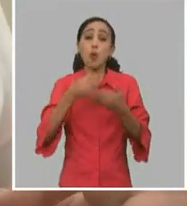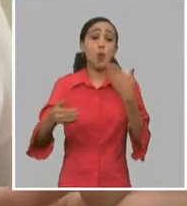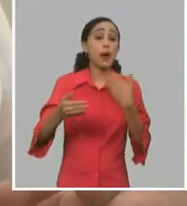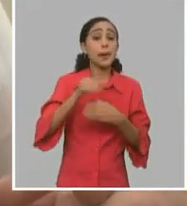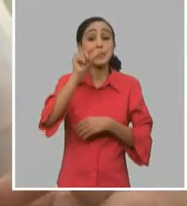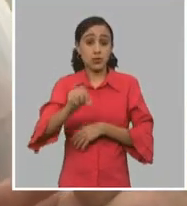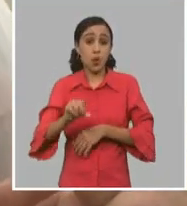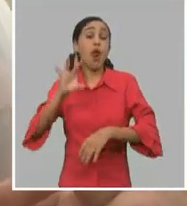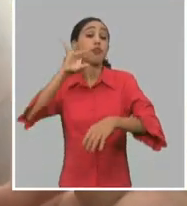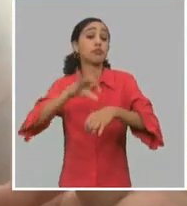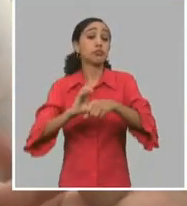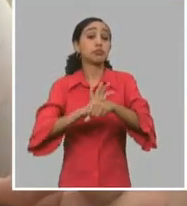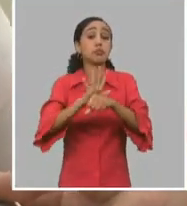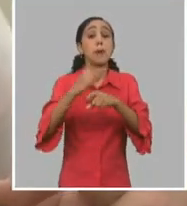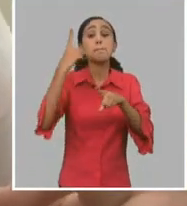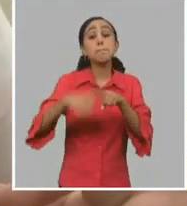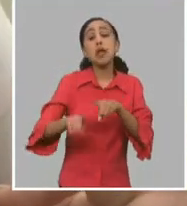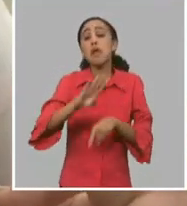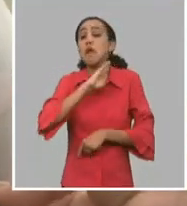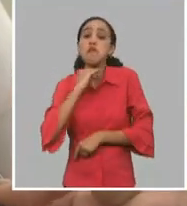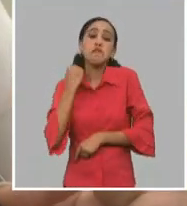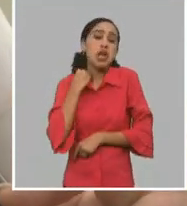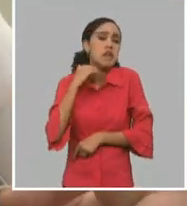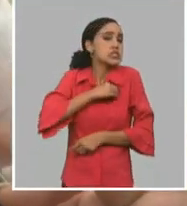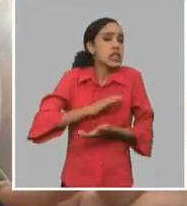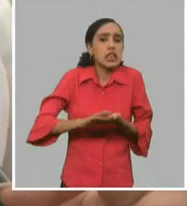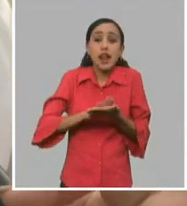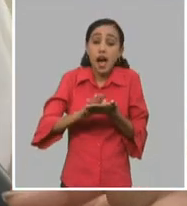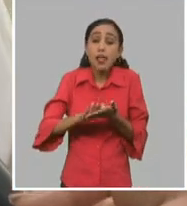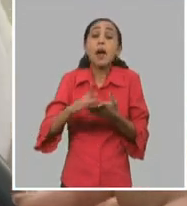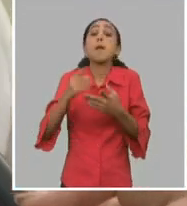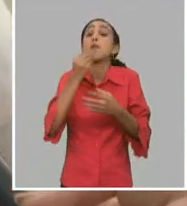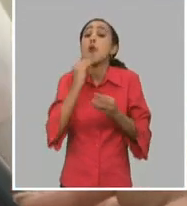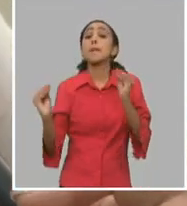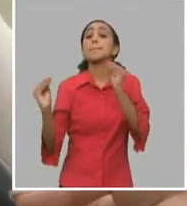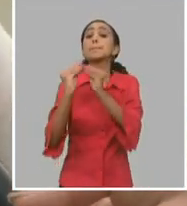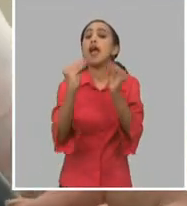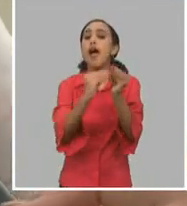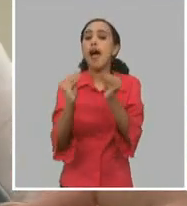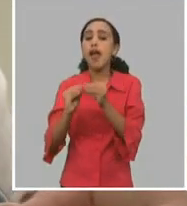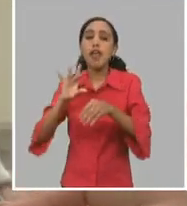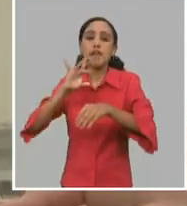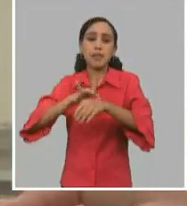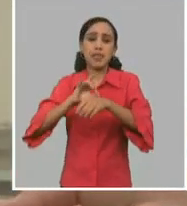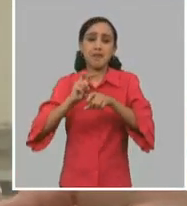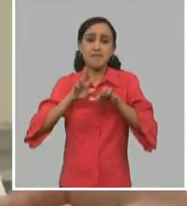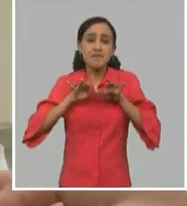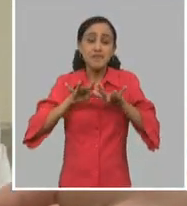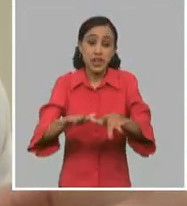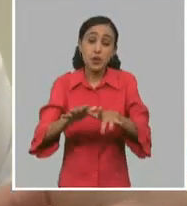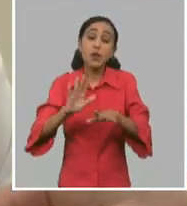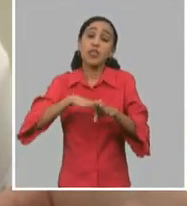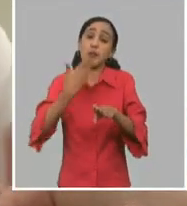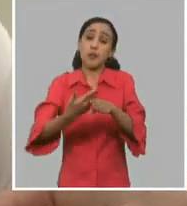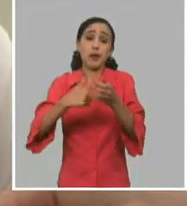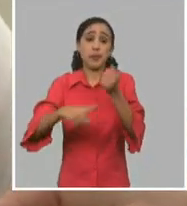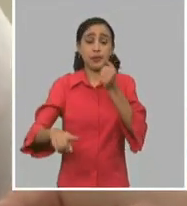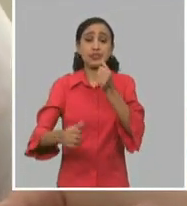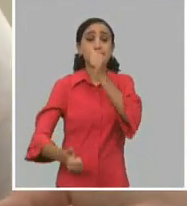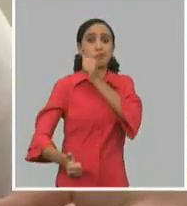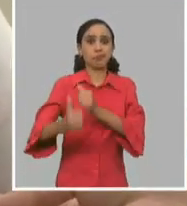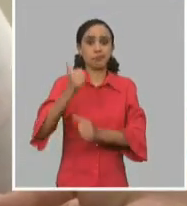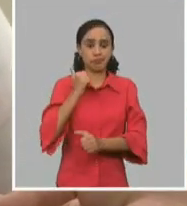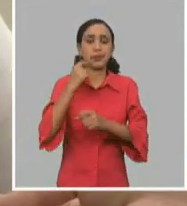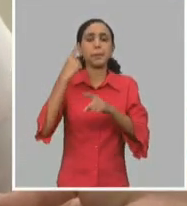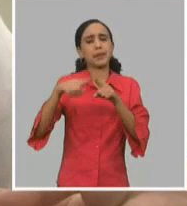asintomática pueda transmitir la enfermedad y pueda comenzar una transmisión y la provincia irá en retroceso. Sin embargo, con la